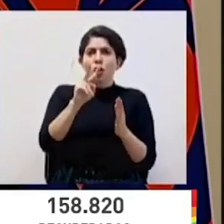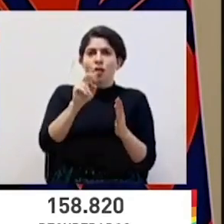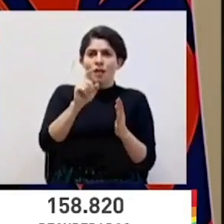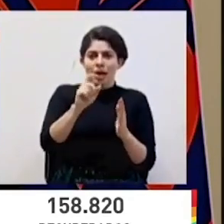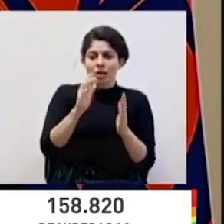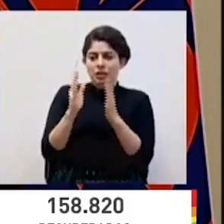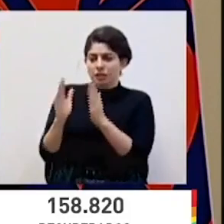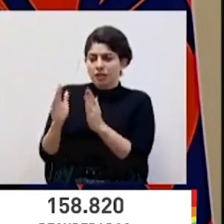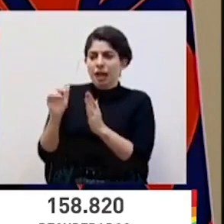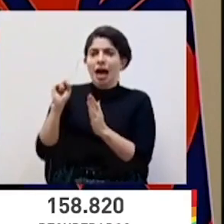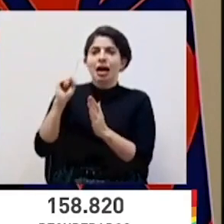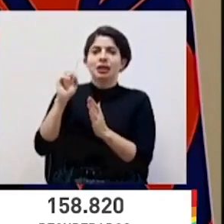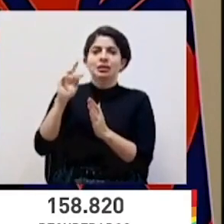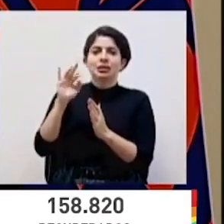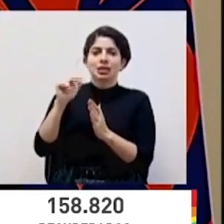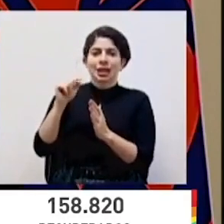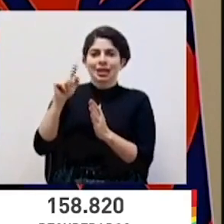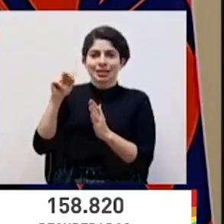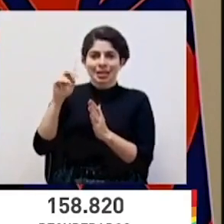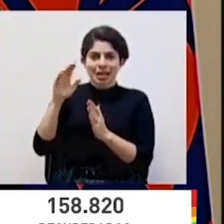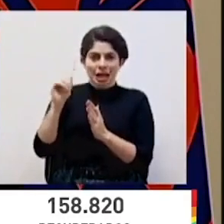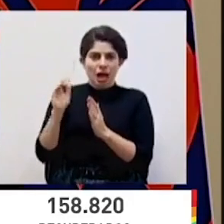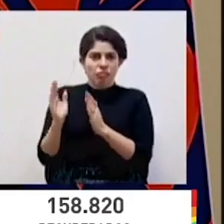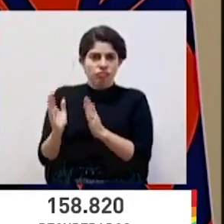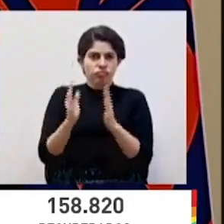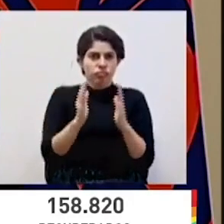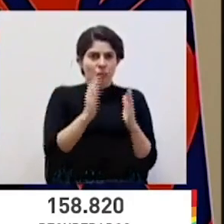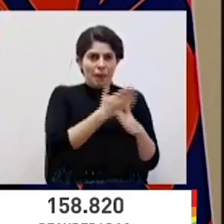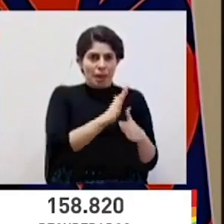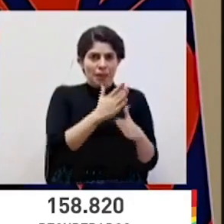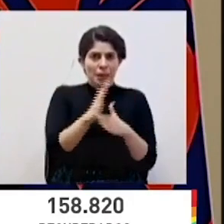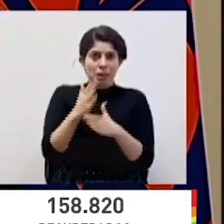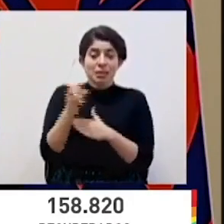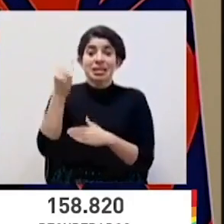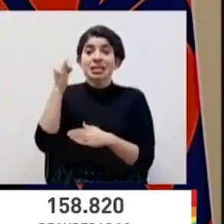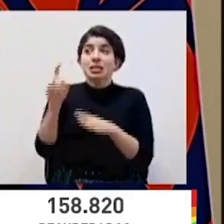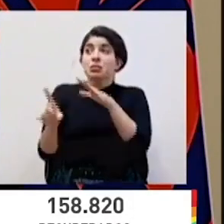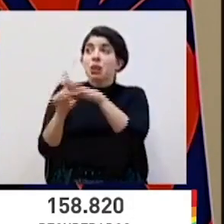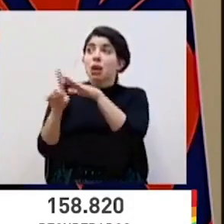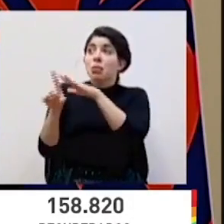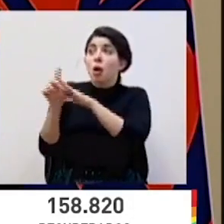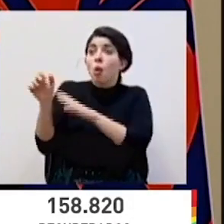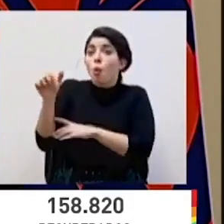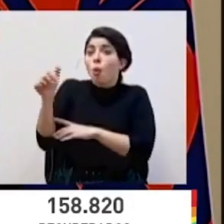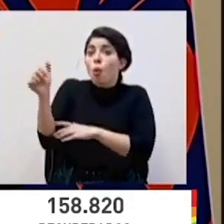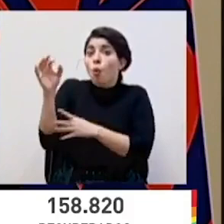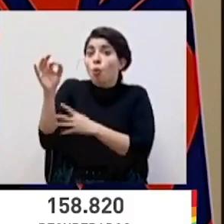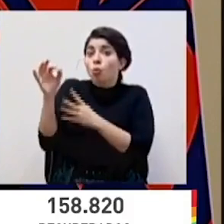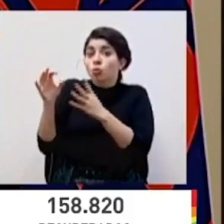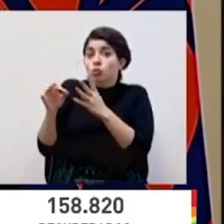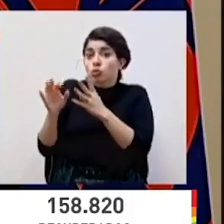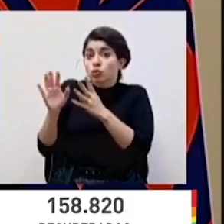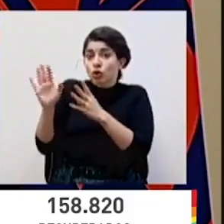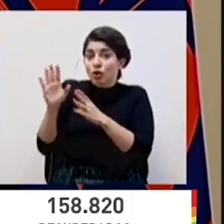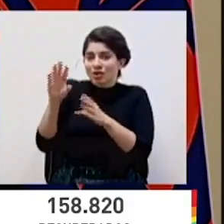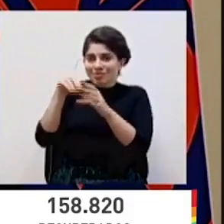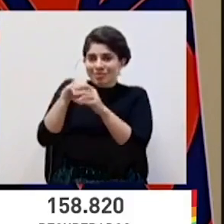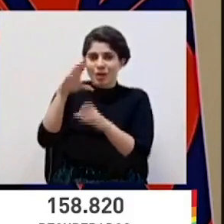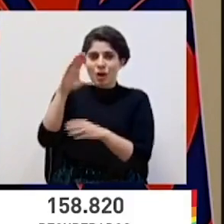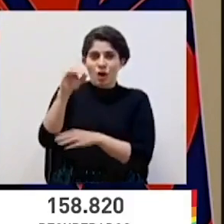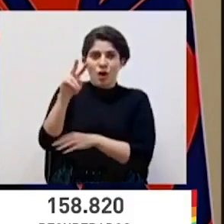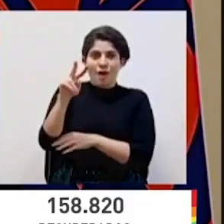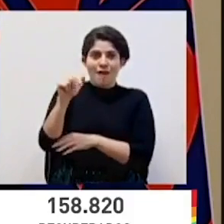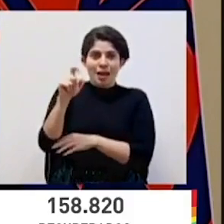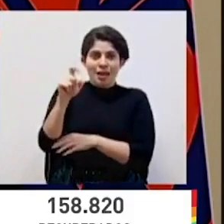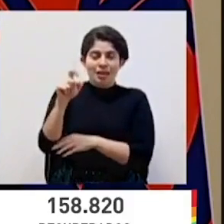con AstraZeneca. Si pueden venir otras opciones dentro del grupo del mecanismo COVAX, eso